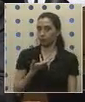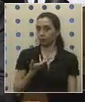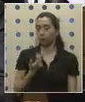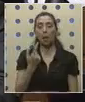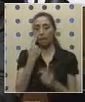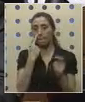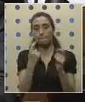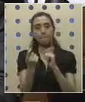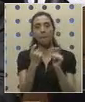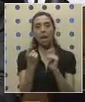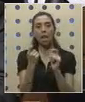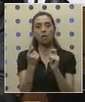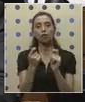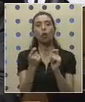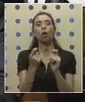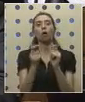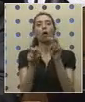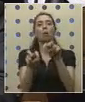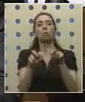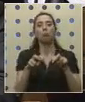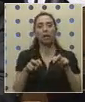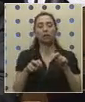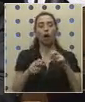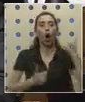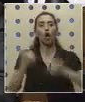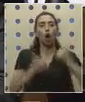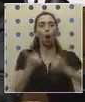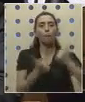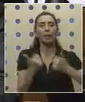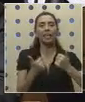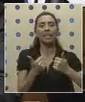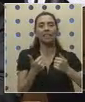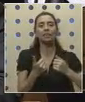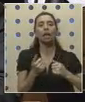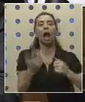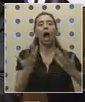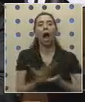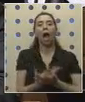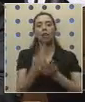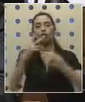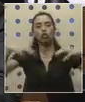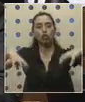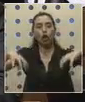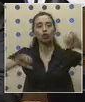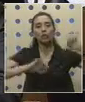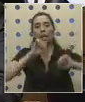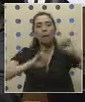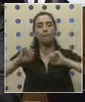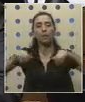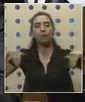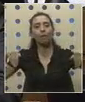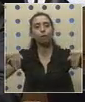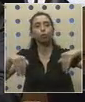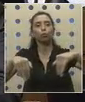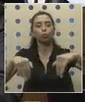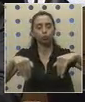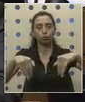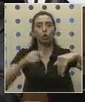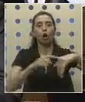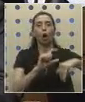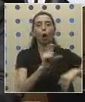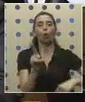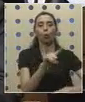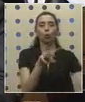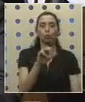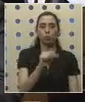peligro que reviste para los pasajeros esta competencia desmedida que se da entre dos empresas de buses que recorren el sector. Buses Guzmán,